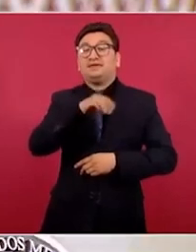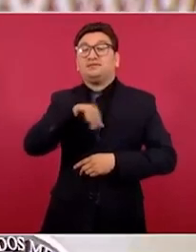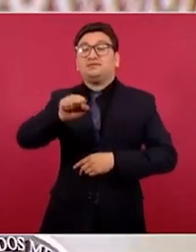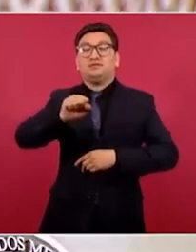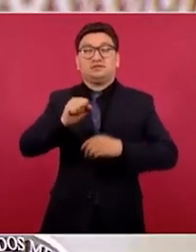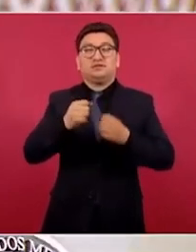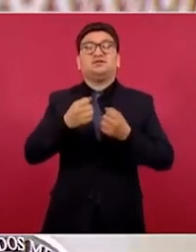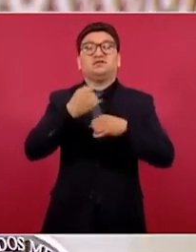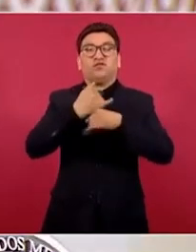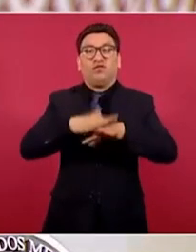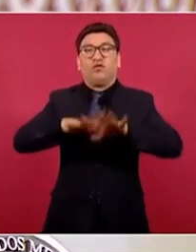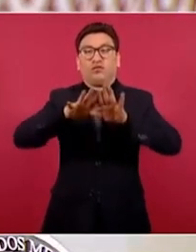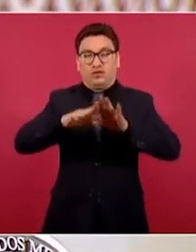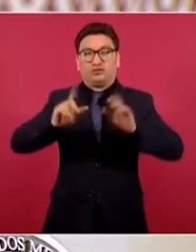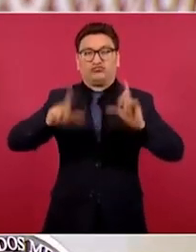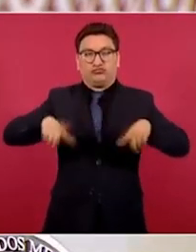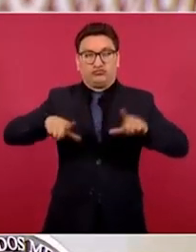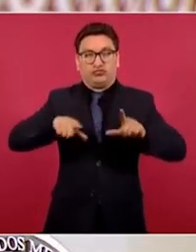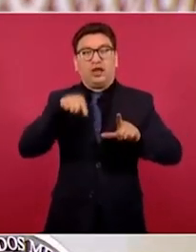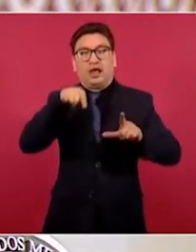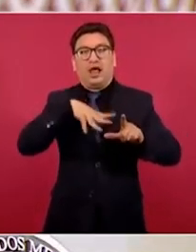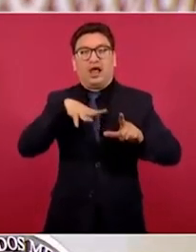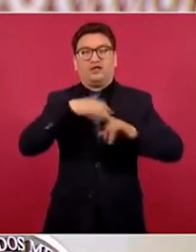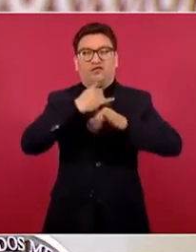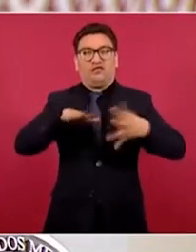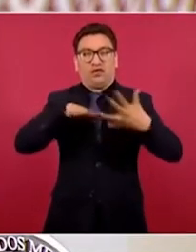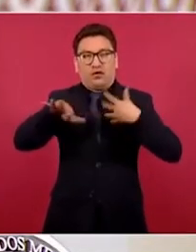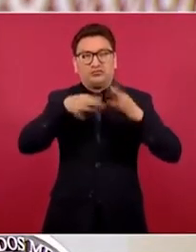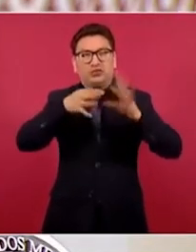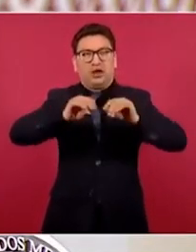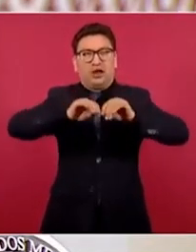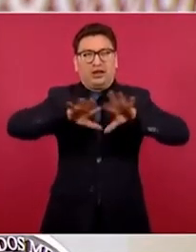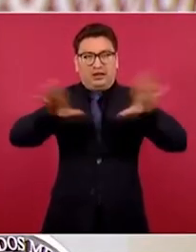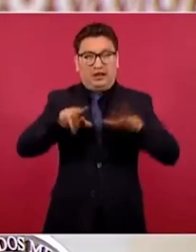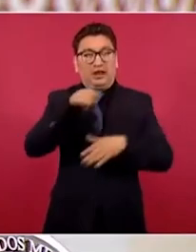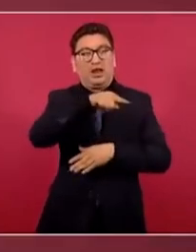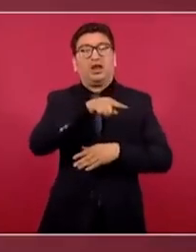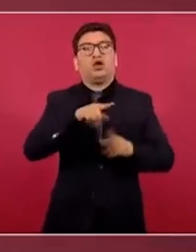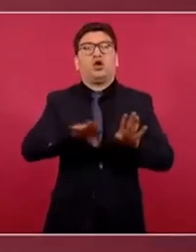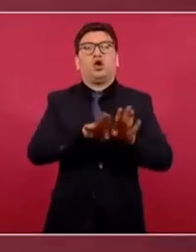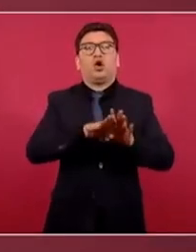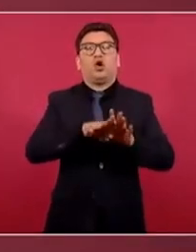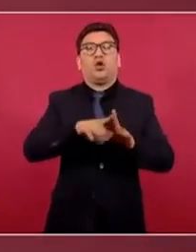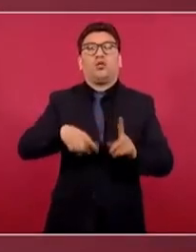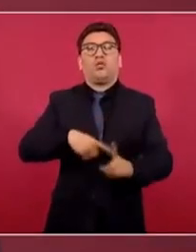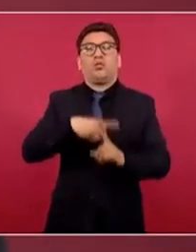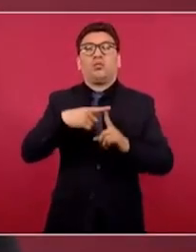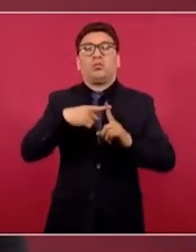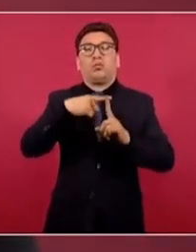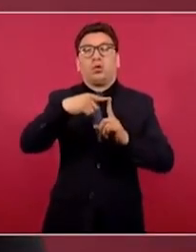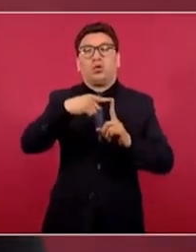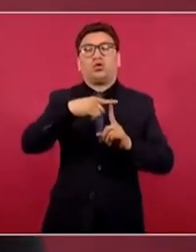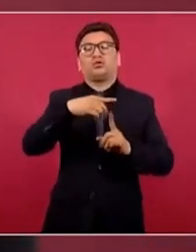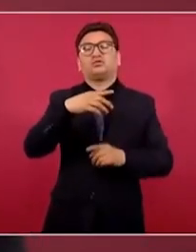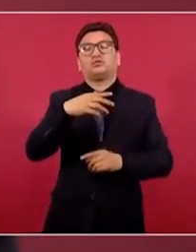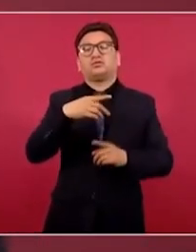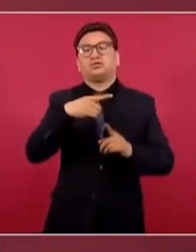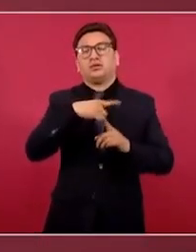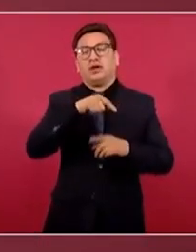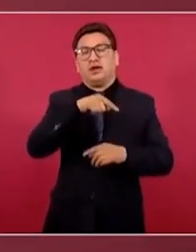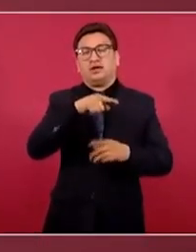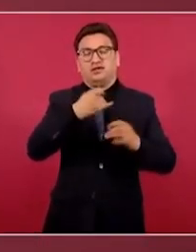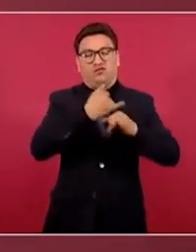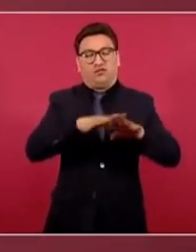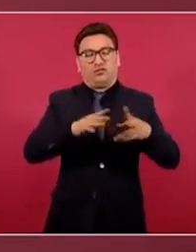través de su Plataforma de Transparencia y multiplicaron por cinco veces los datos